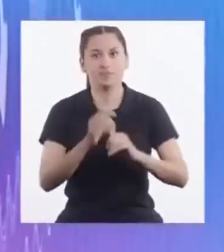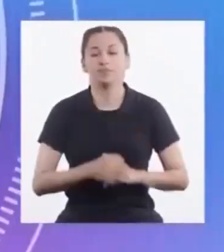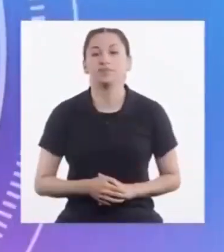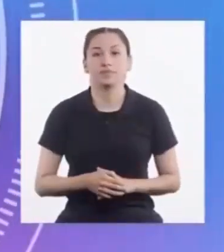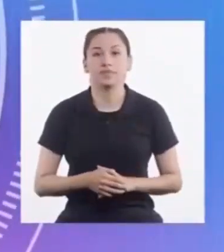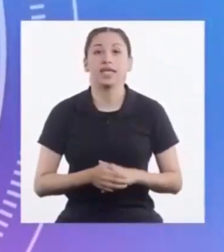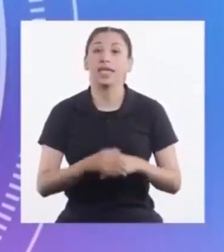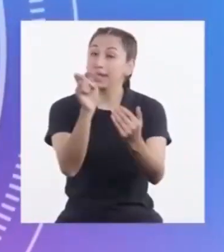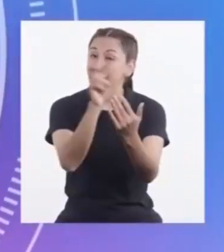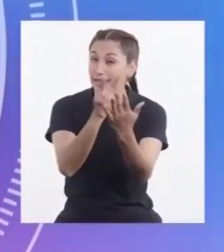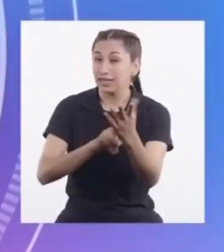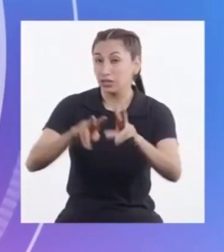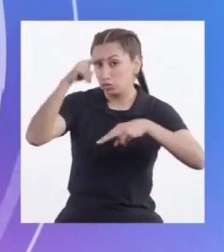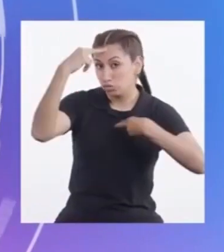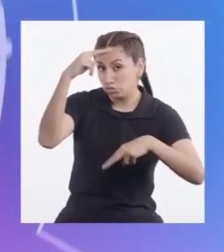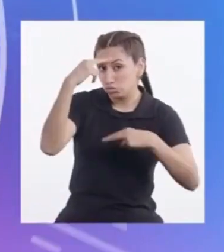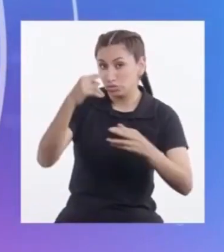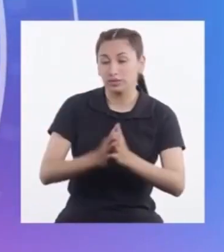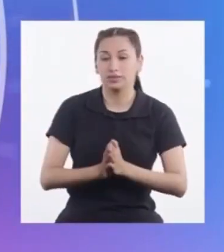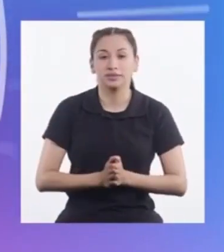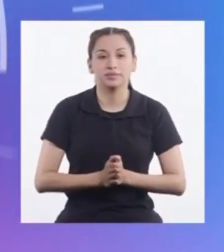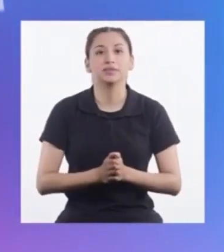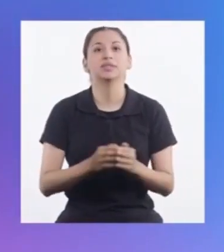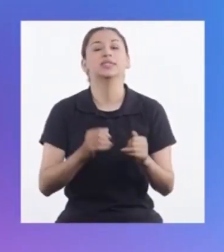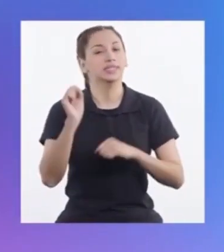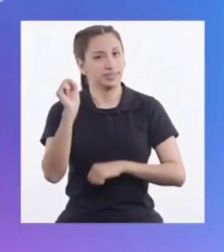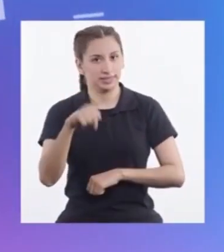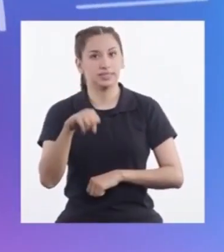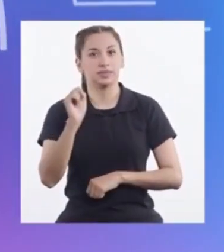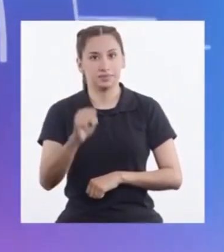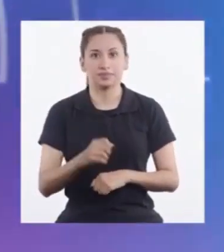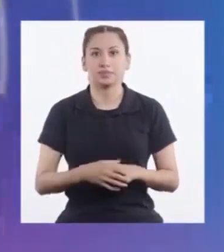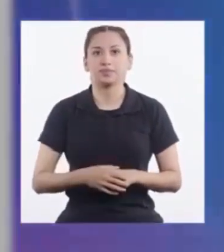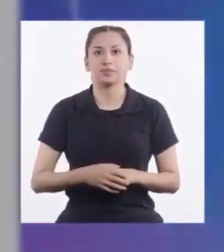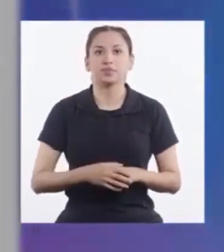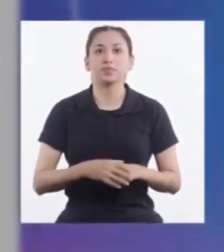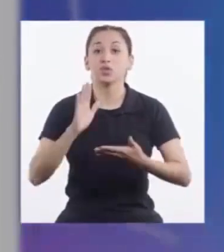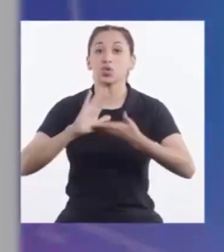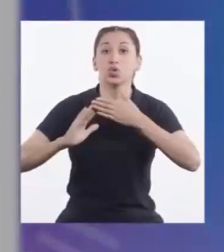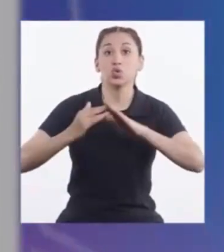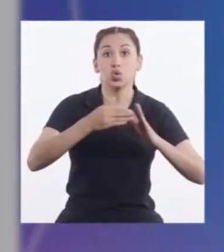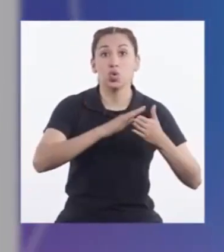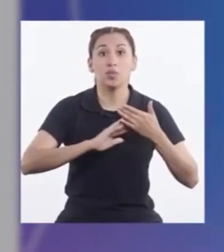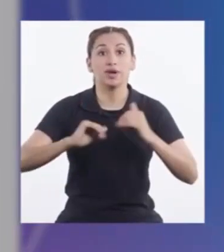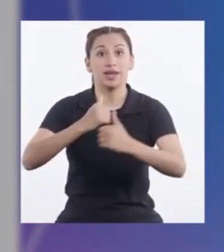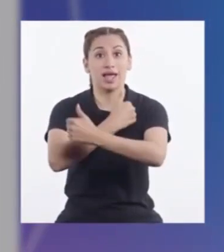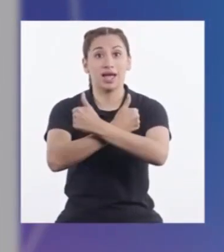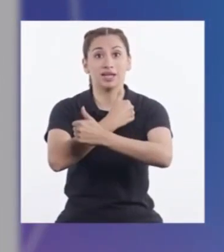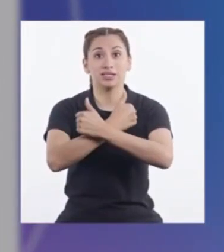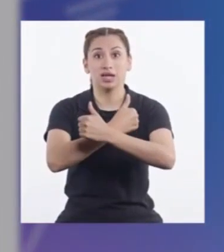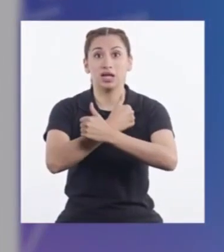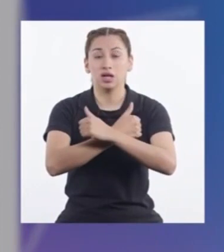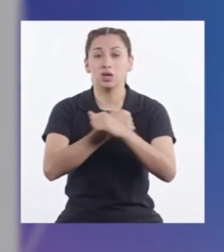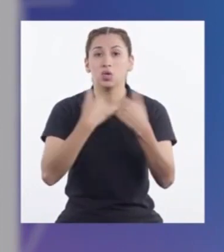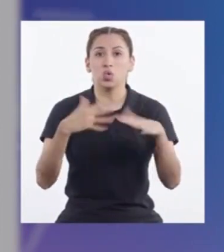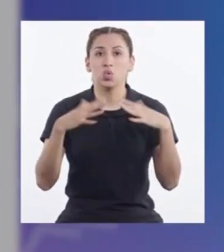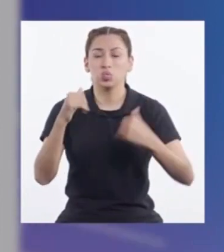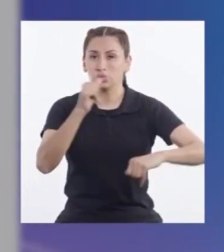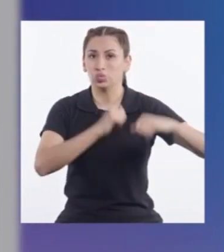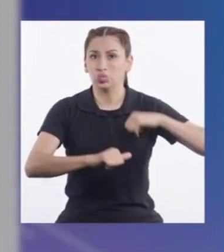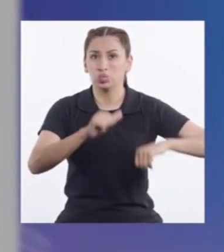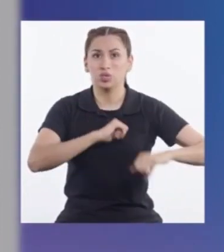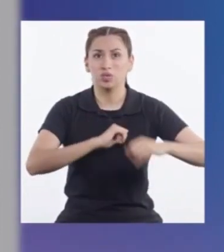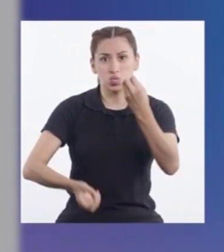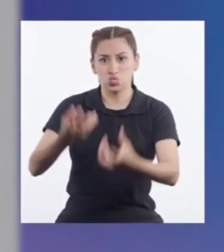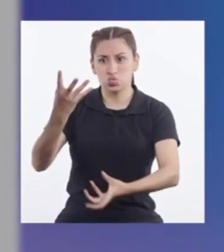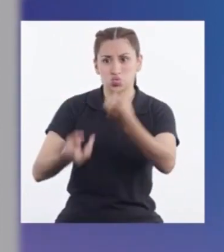¿Leemos la noticia? Sí Comunidades De Ayacucho Están siendo